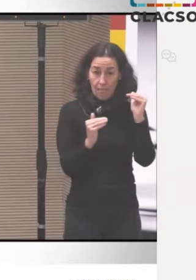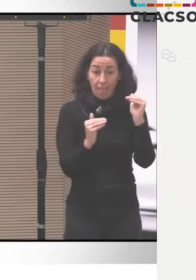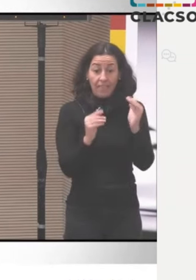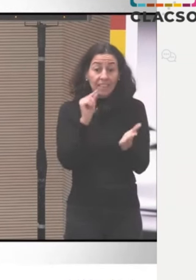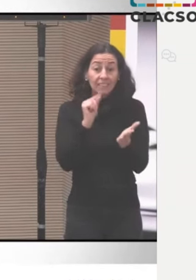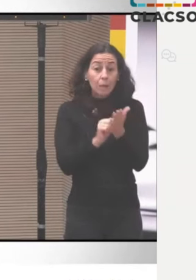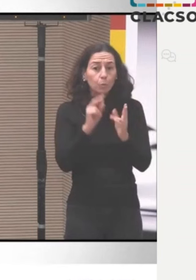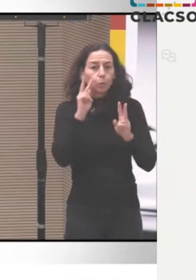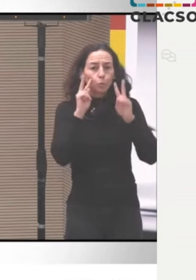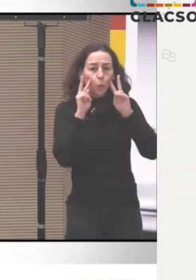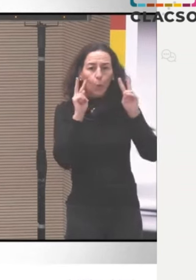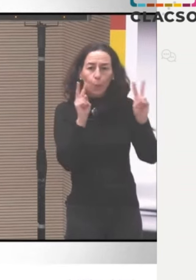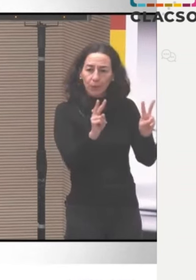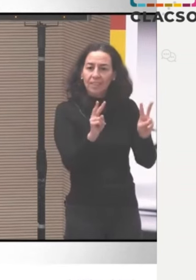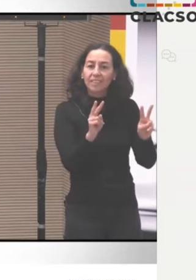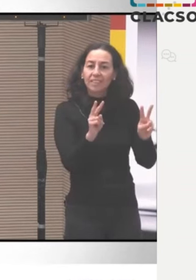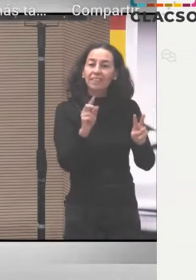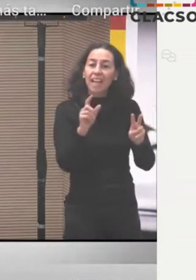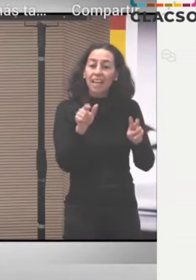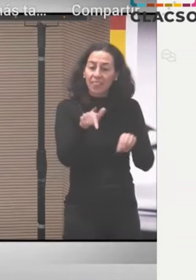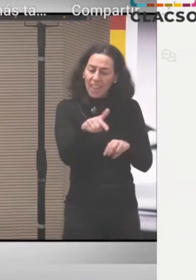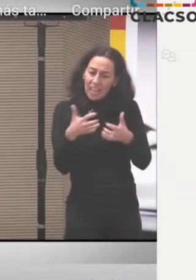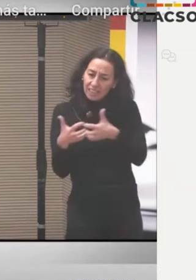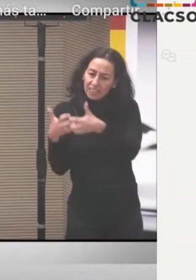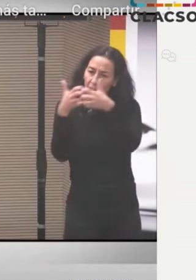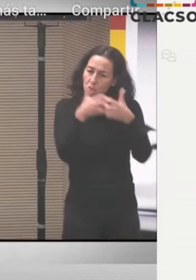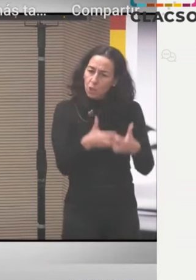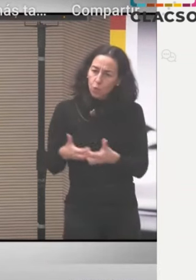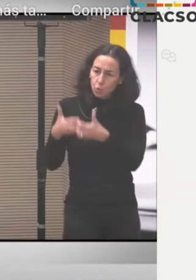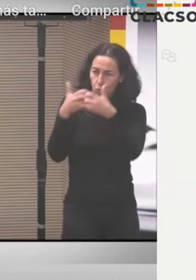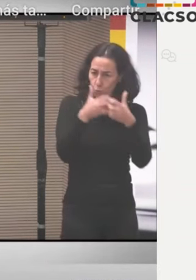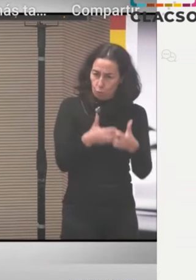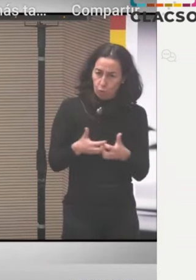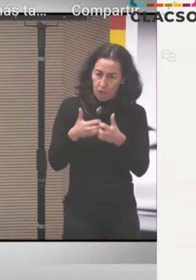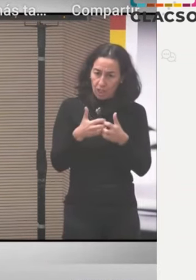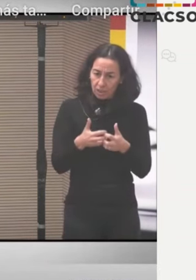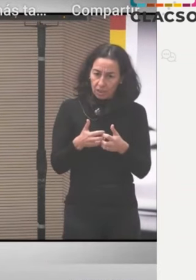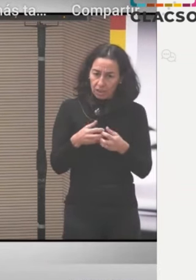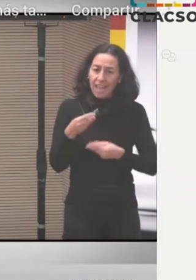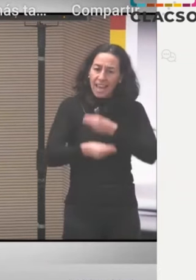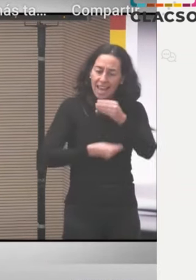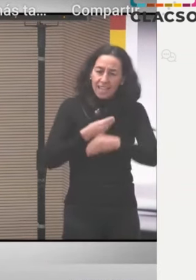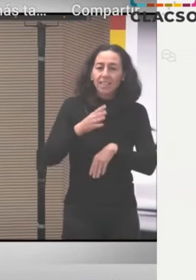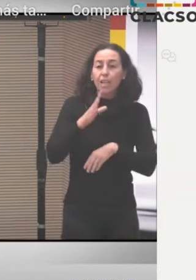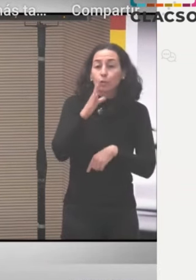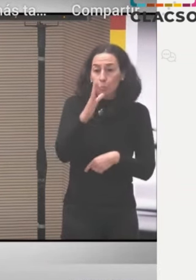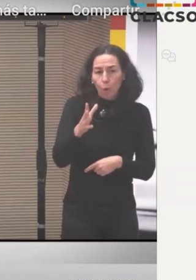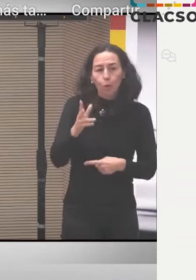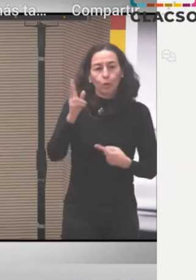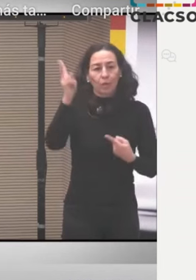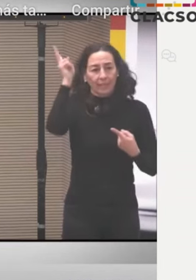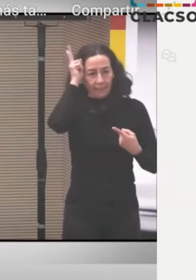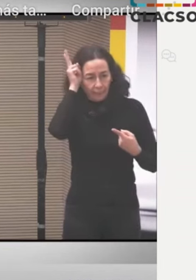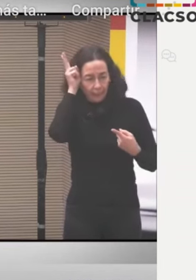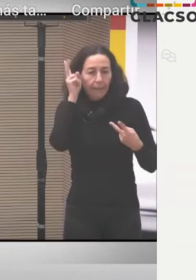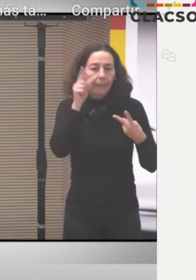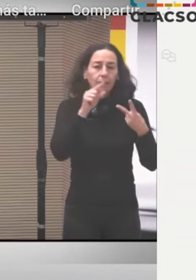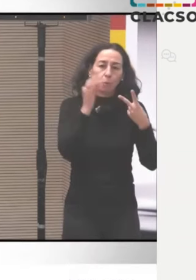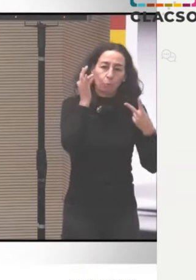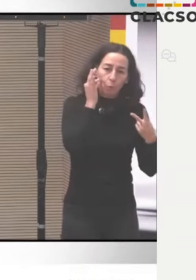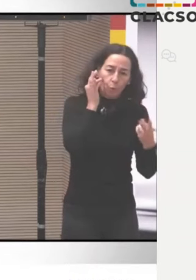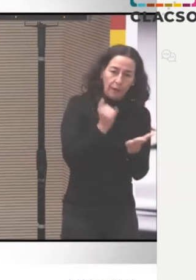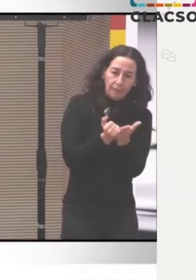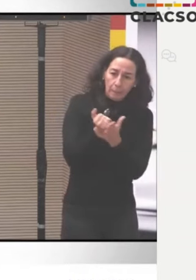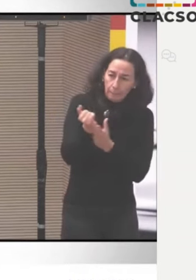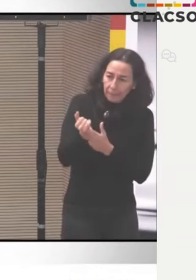trabajadoras rurales y también aquellas que están dentro de los feminismos populares que están también trabajando dentro